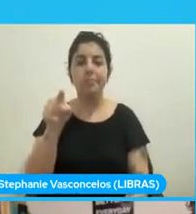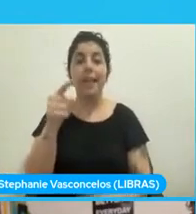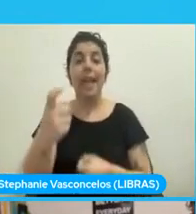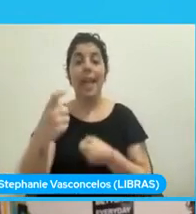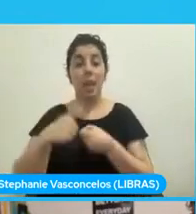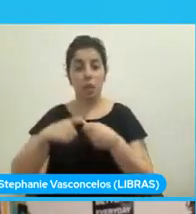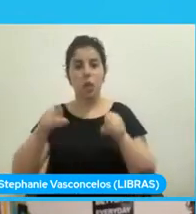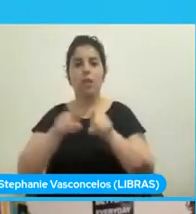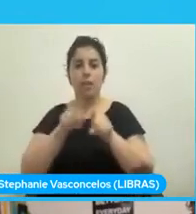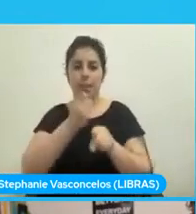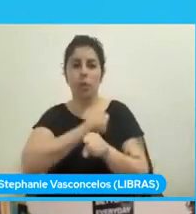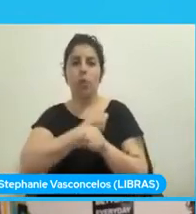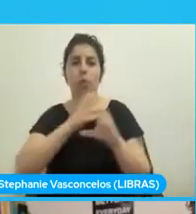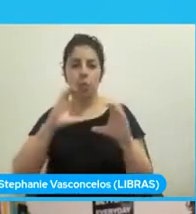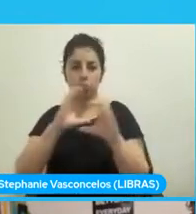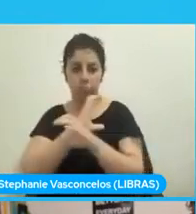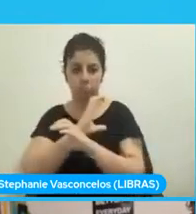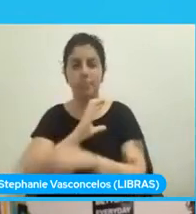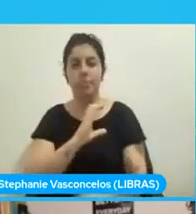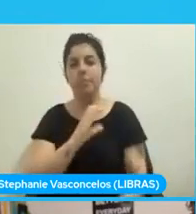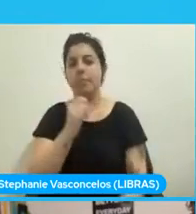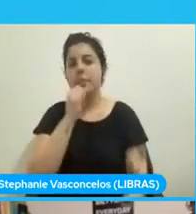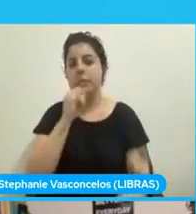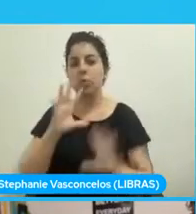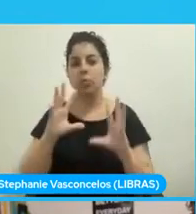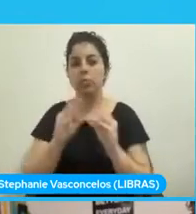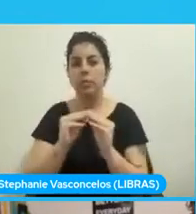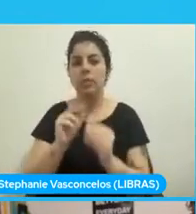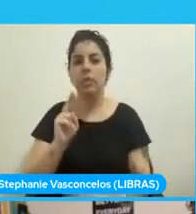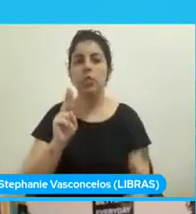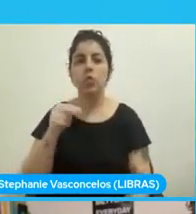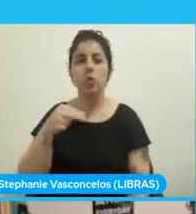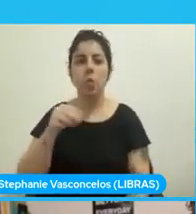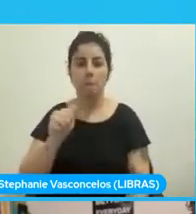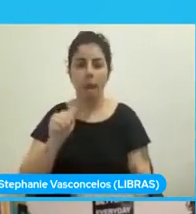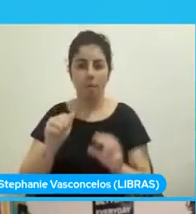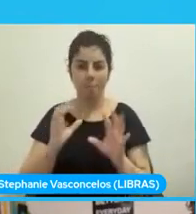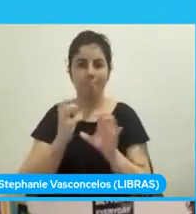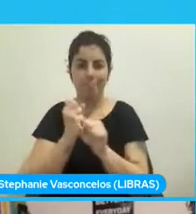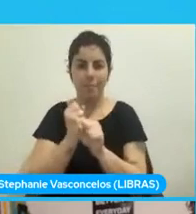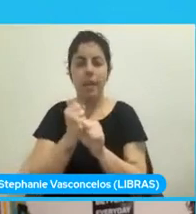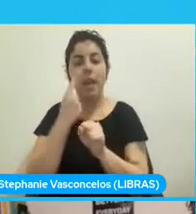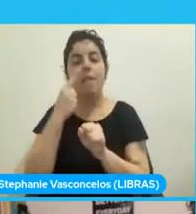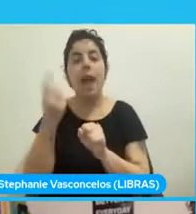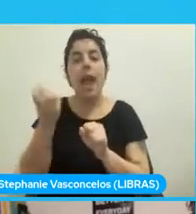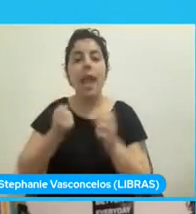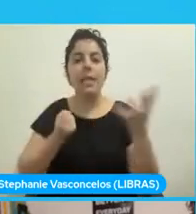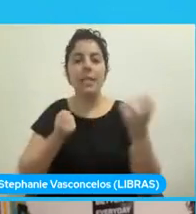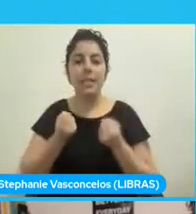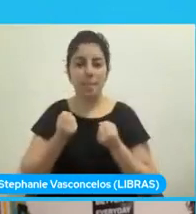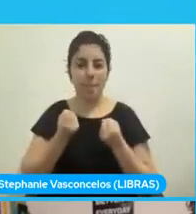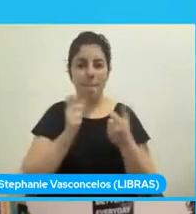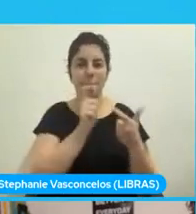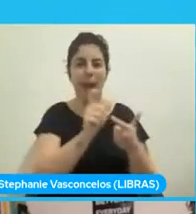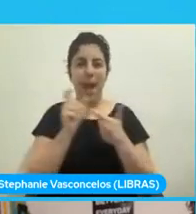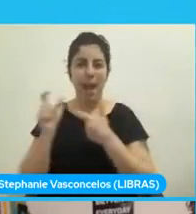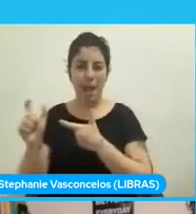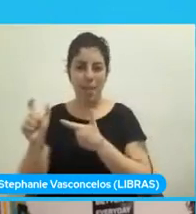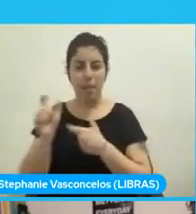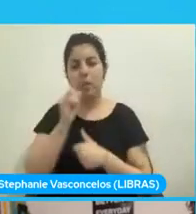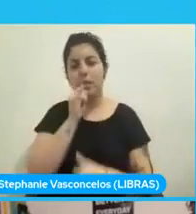y le vamos a llamar suma. Esta función va a recibir dos parámetros, que va a ser X,